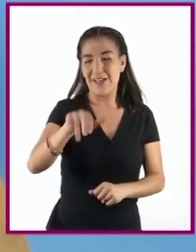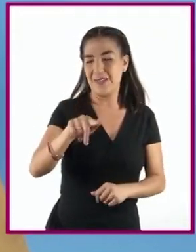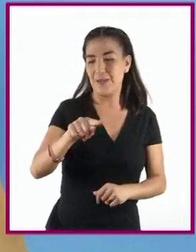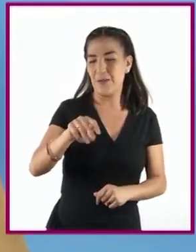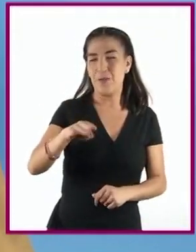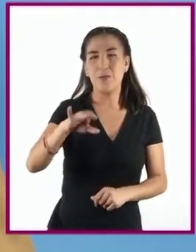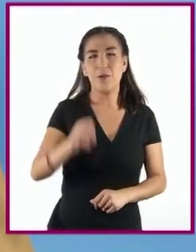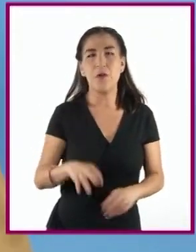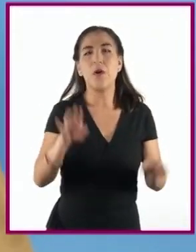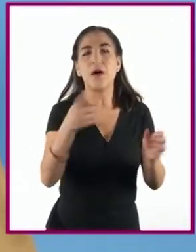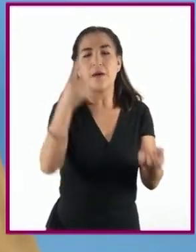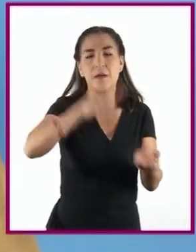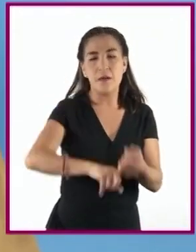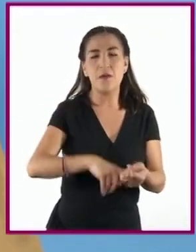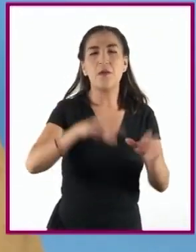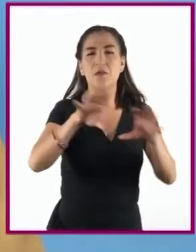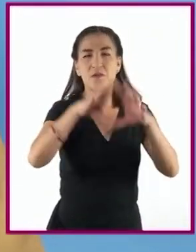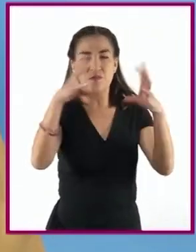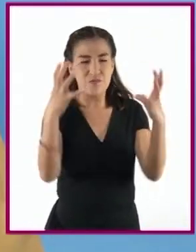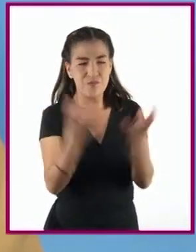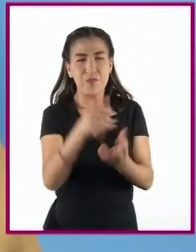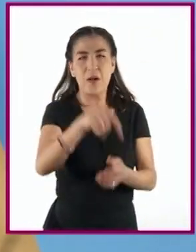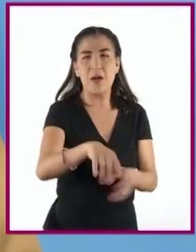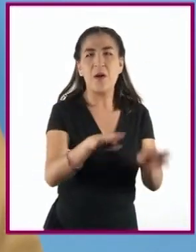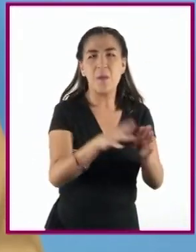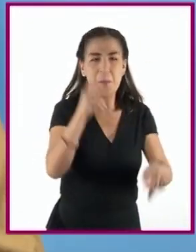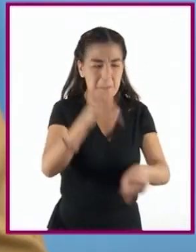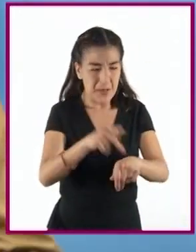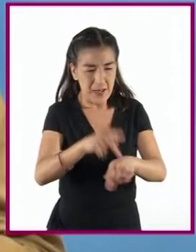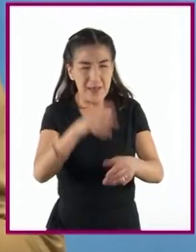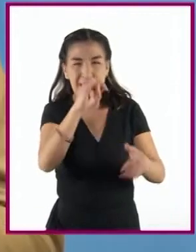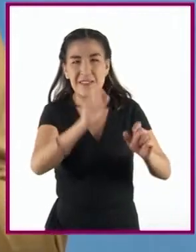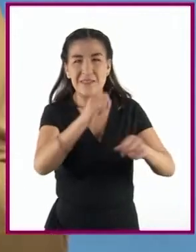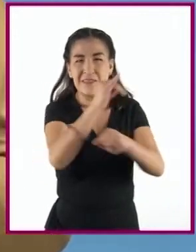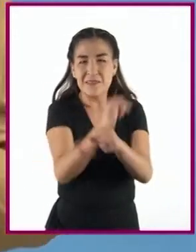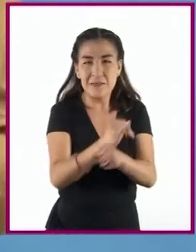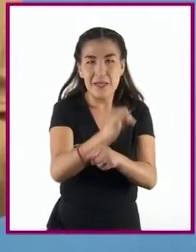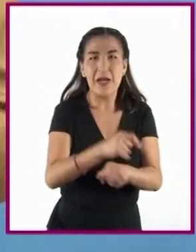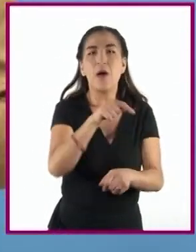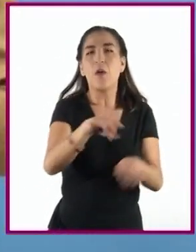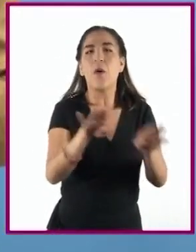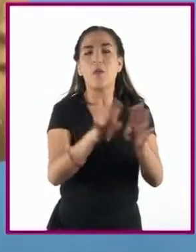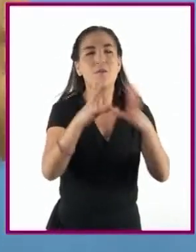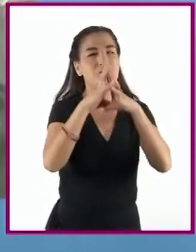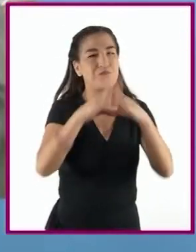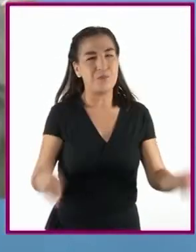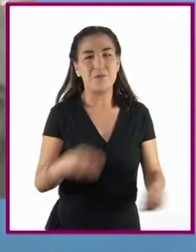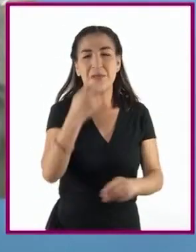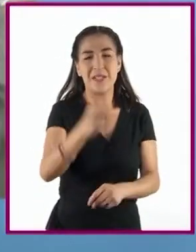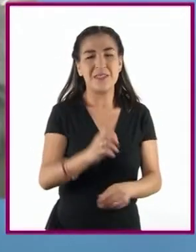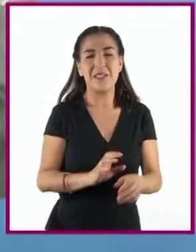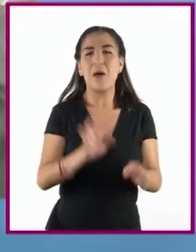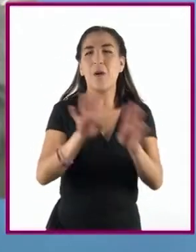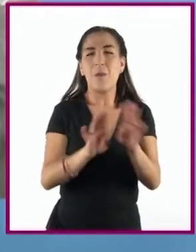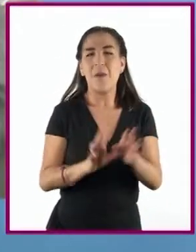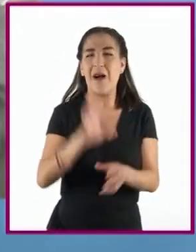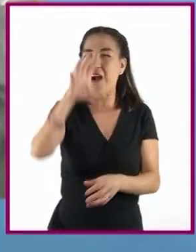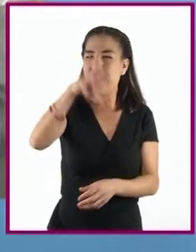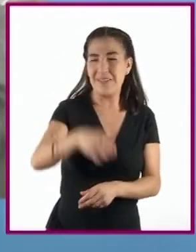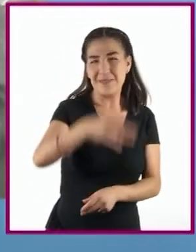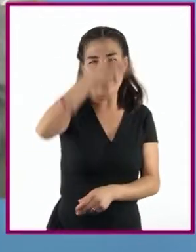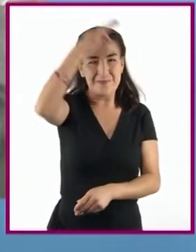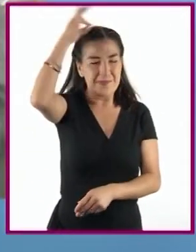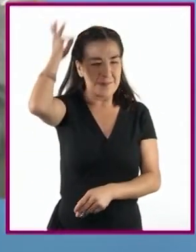descubrió el cráter de Chicxulub en 1970 que aclaró la extinción de los dinosaurios. En el ámbito educativo, en